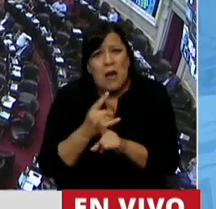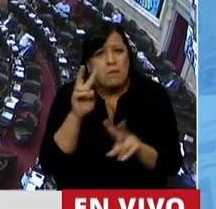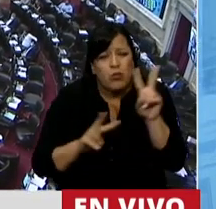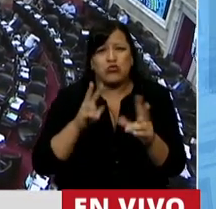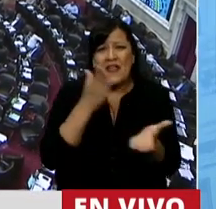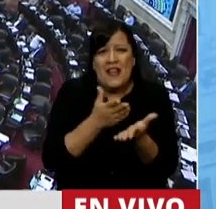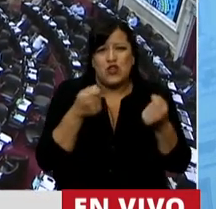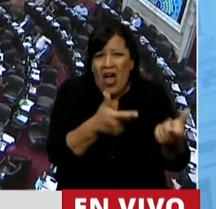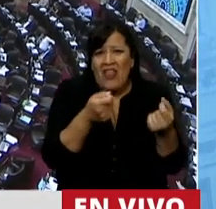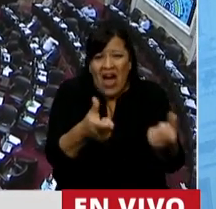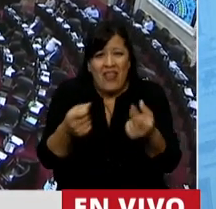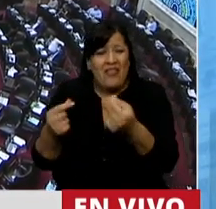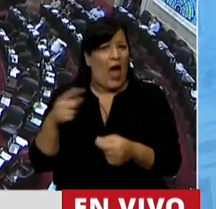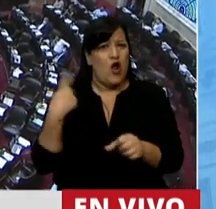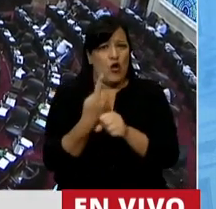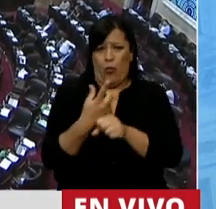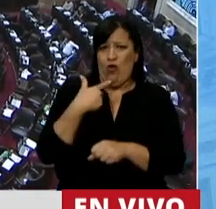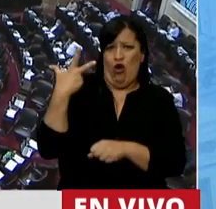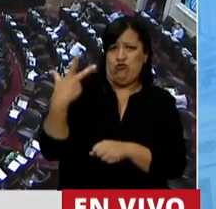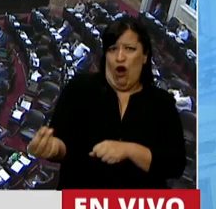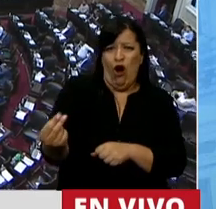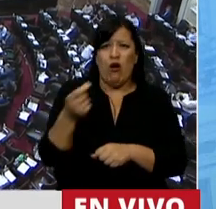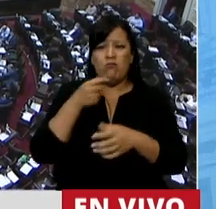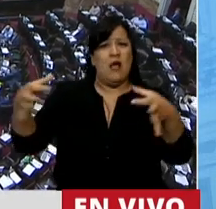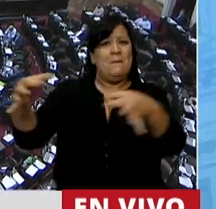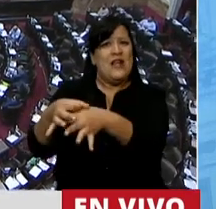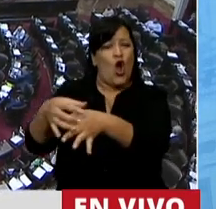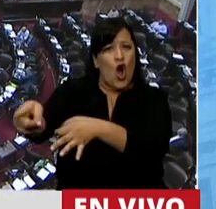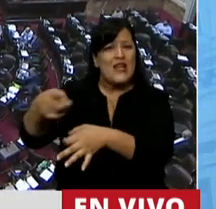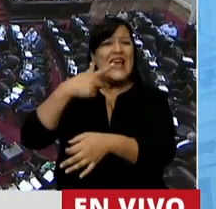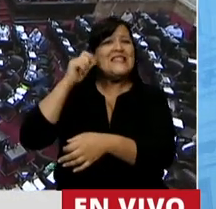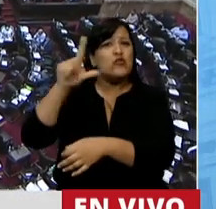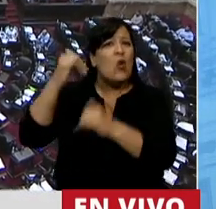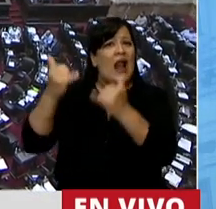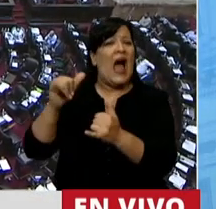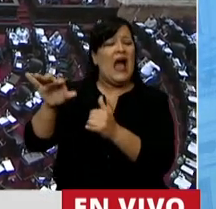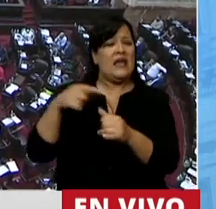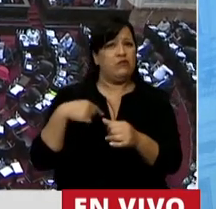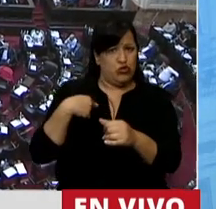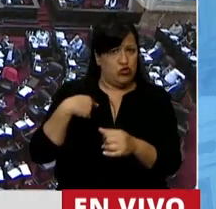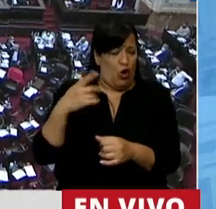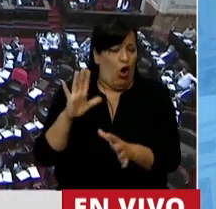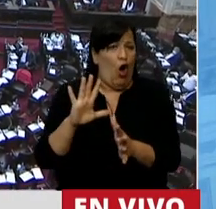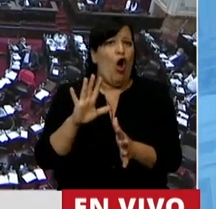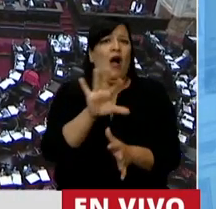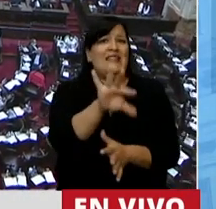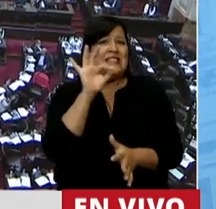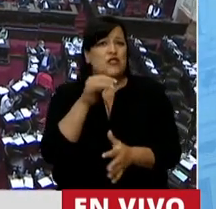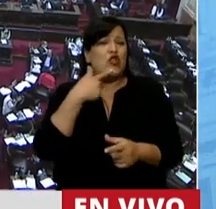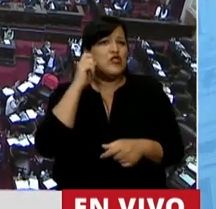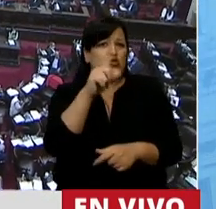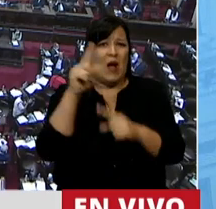no puedo negarle derecho a una minoría sexual que tiene una preferencia distinta a la mía que pueda conformar una familia.